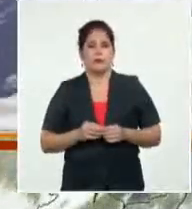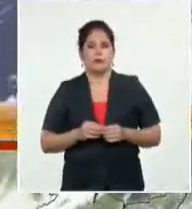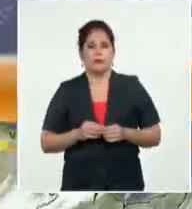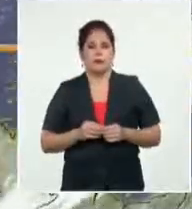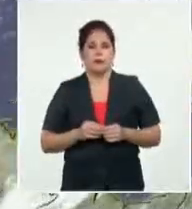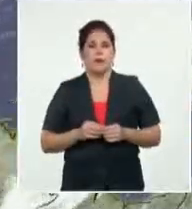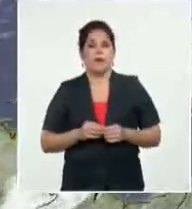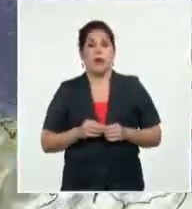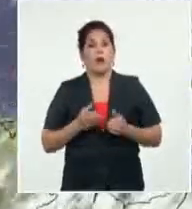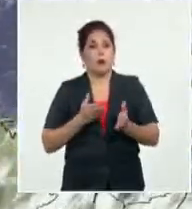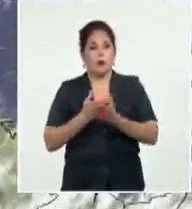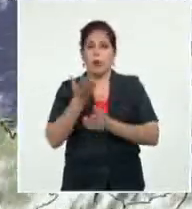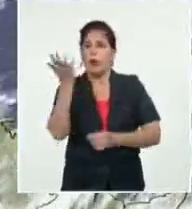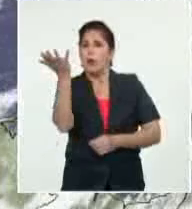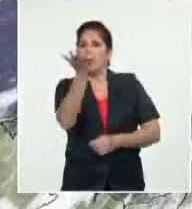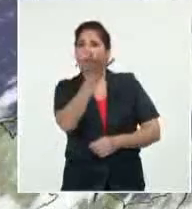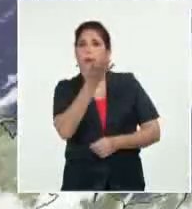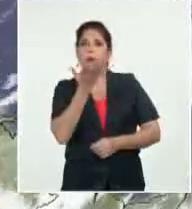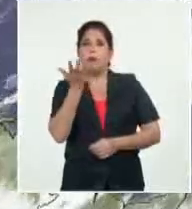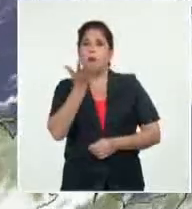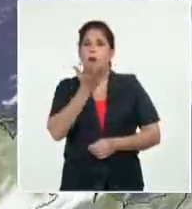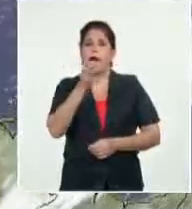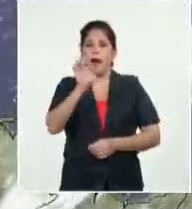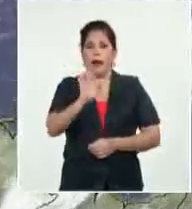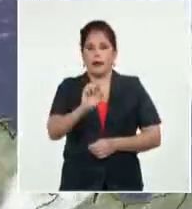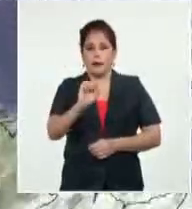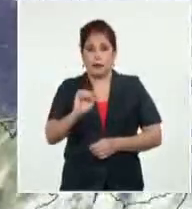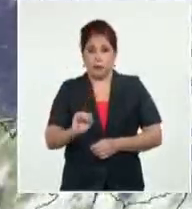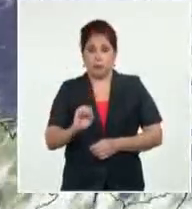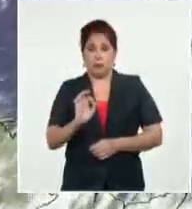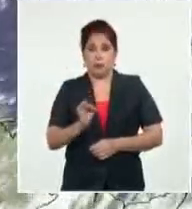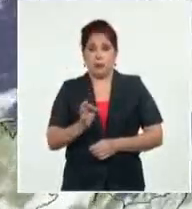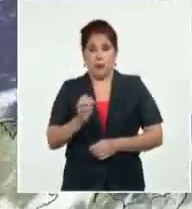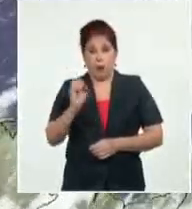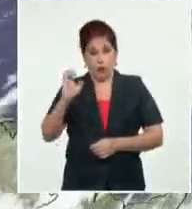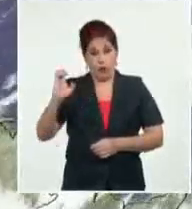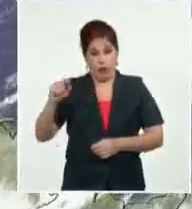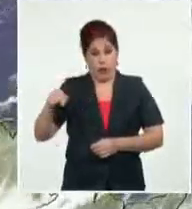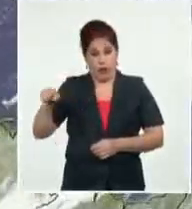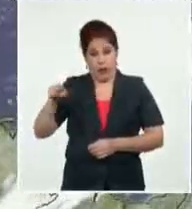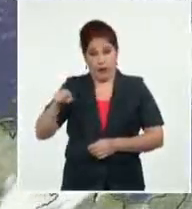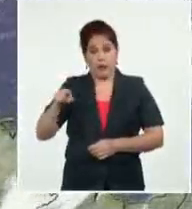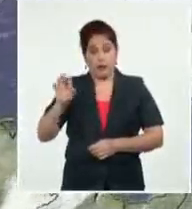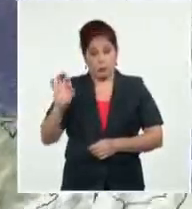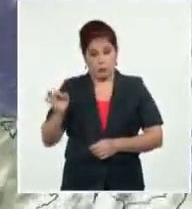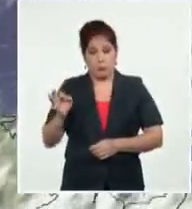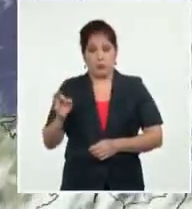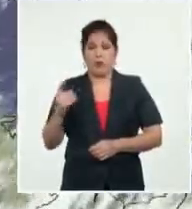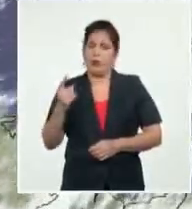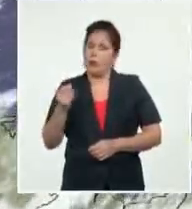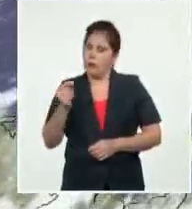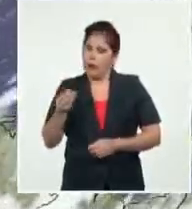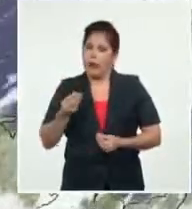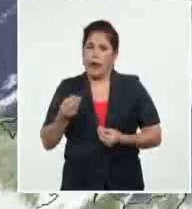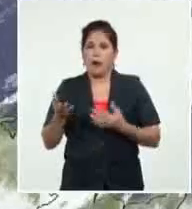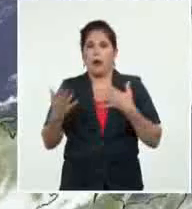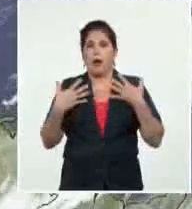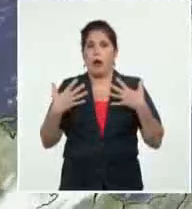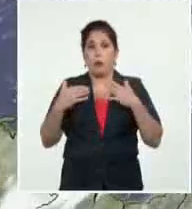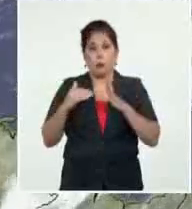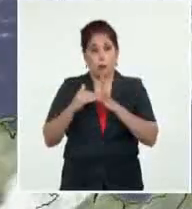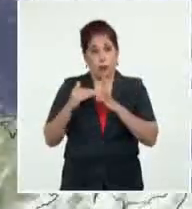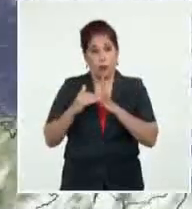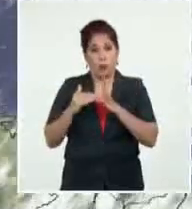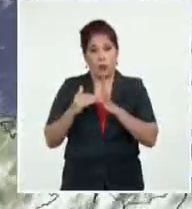mantiene vientos del este al sudeste en el occidente, donde están girando más bien al sudeste, algo de calor también durante la tarde.